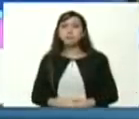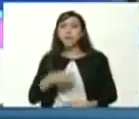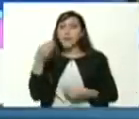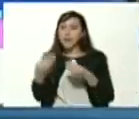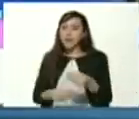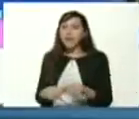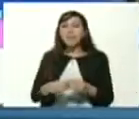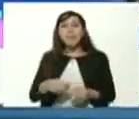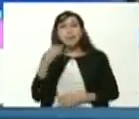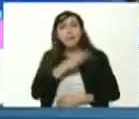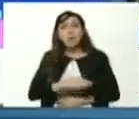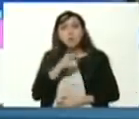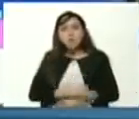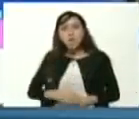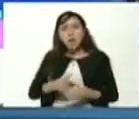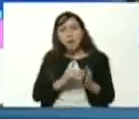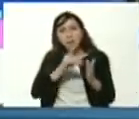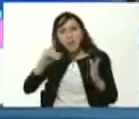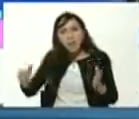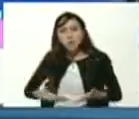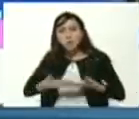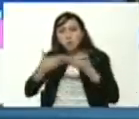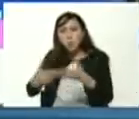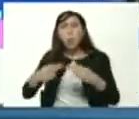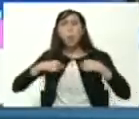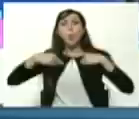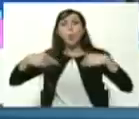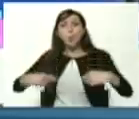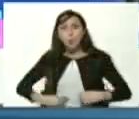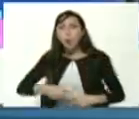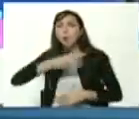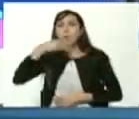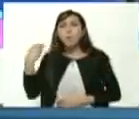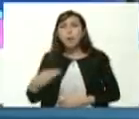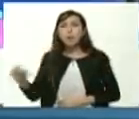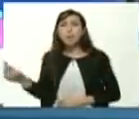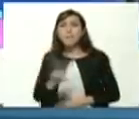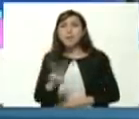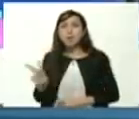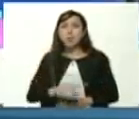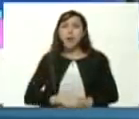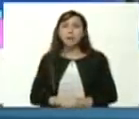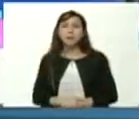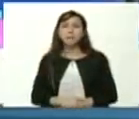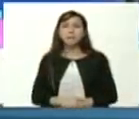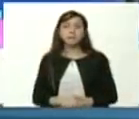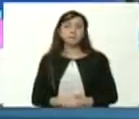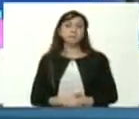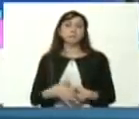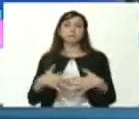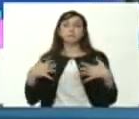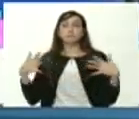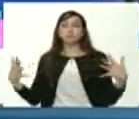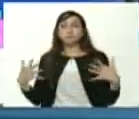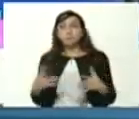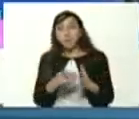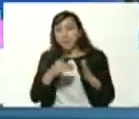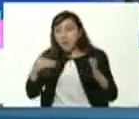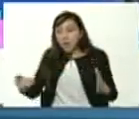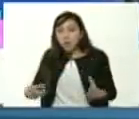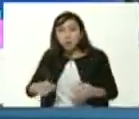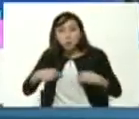derechos sociales de los derechos humanos de la juventud venezolana una garantía de los derechos humanos